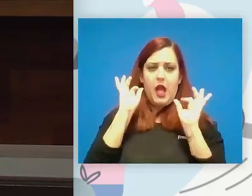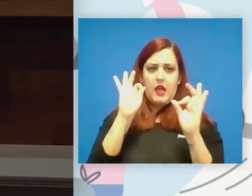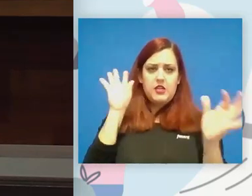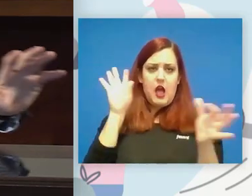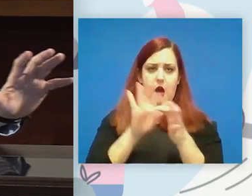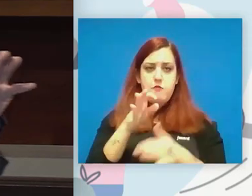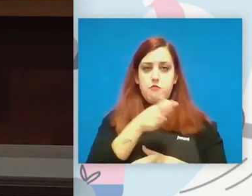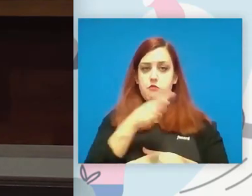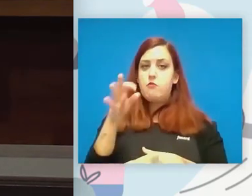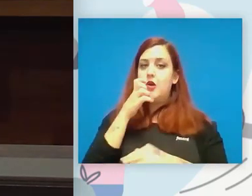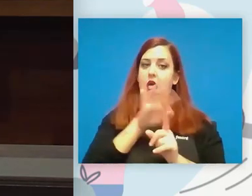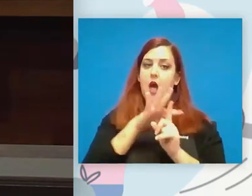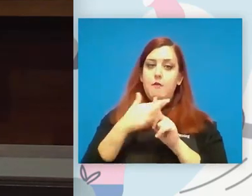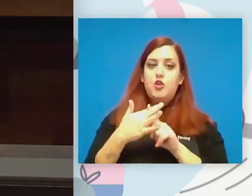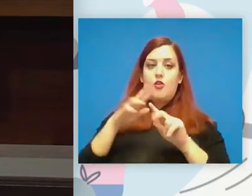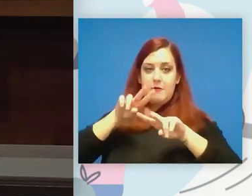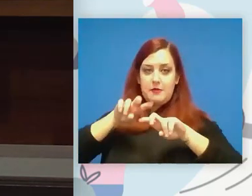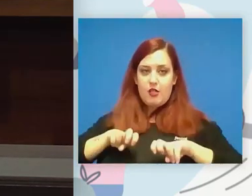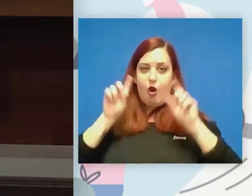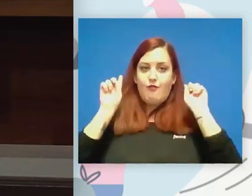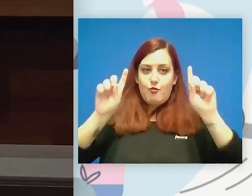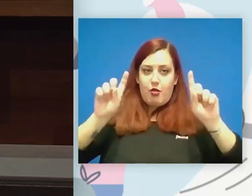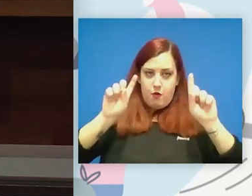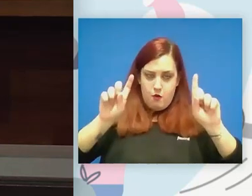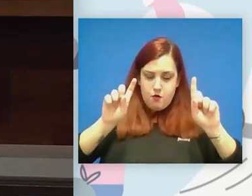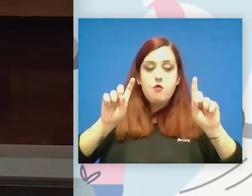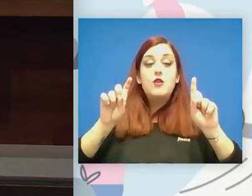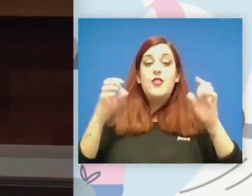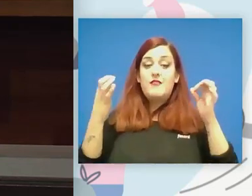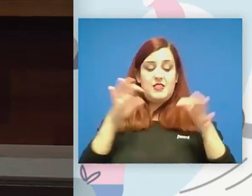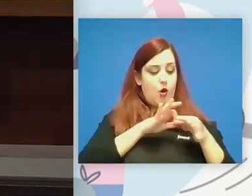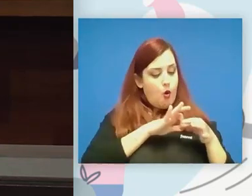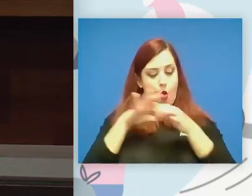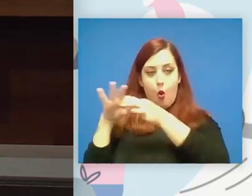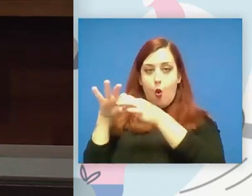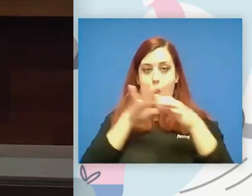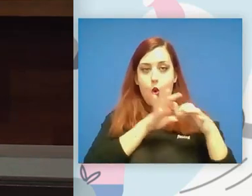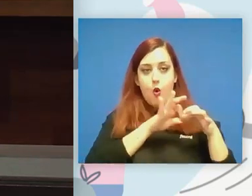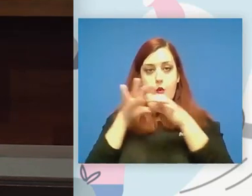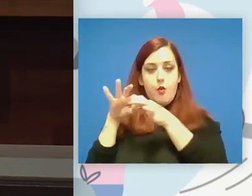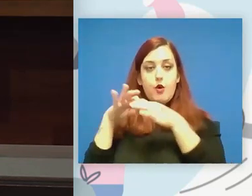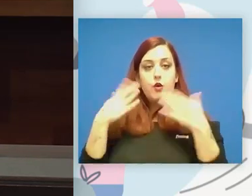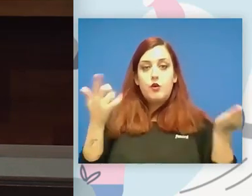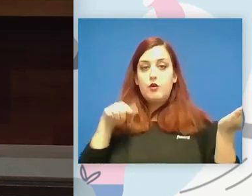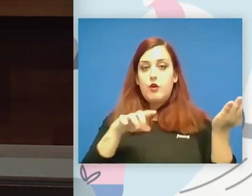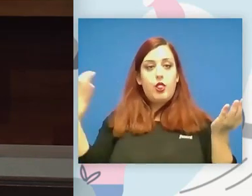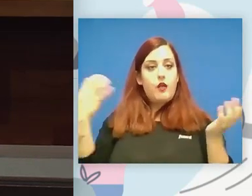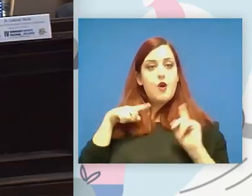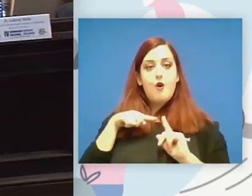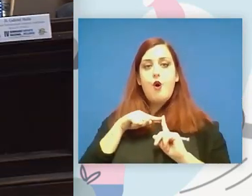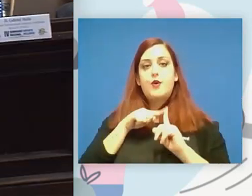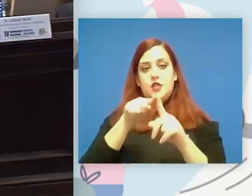caso en el ámbito de la investigación de la formación y que sea una cadena eso tiene que ser un objetivo